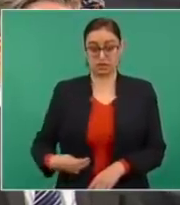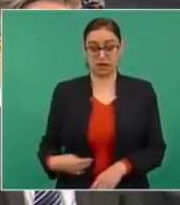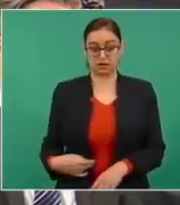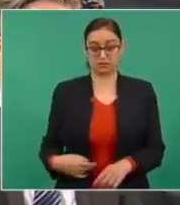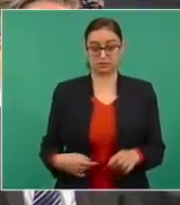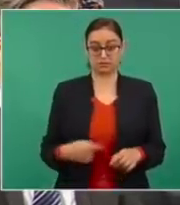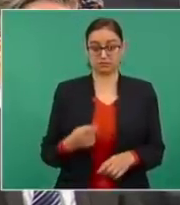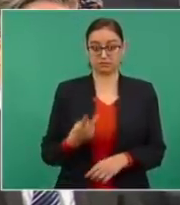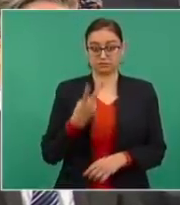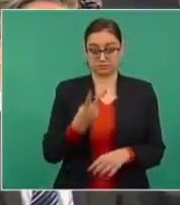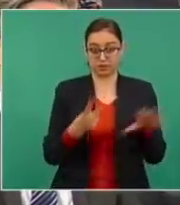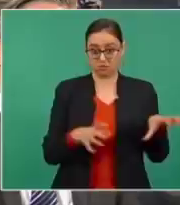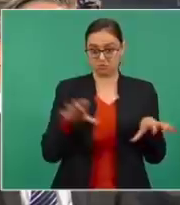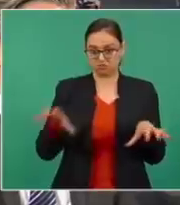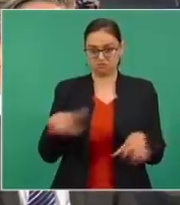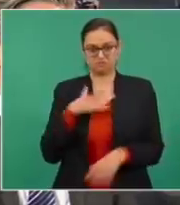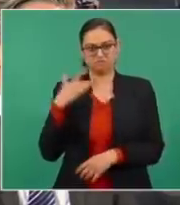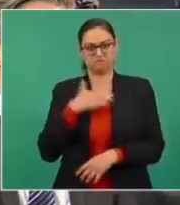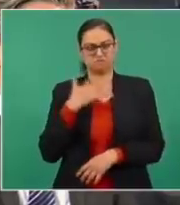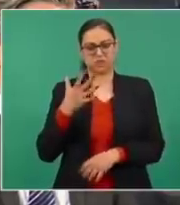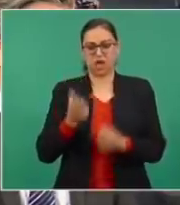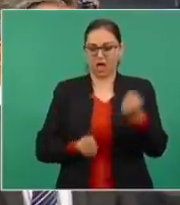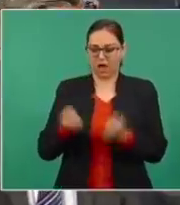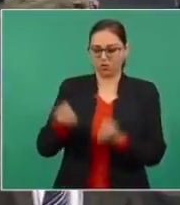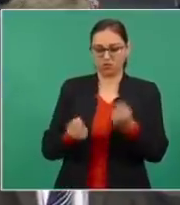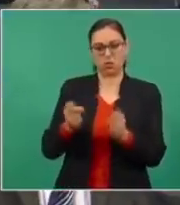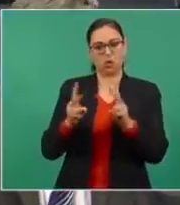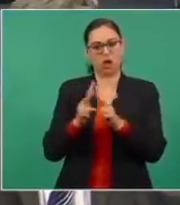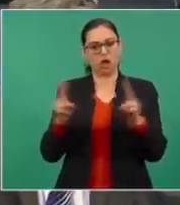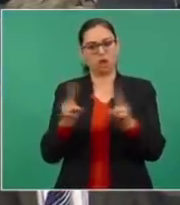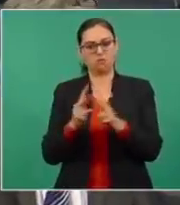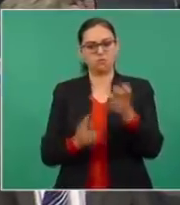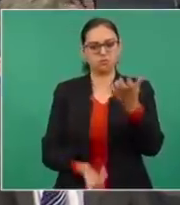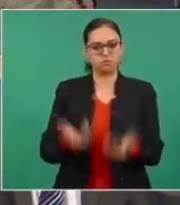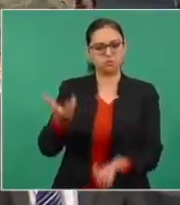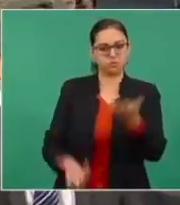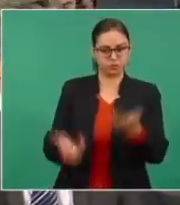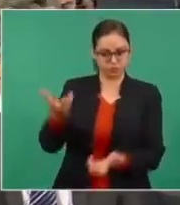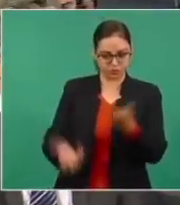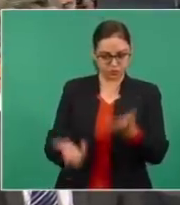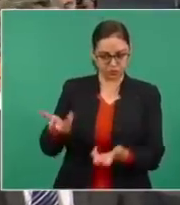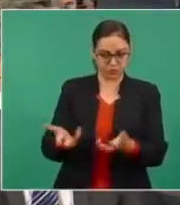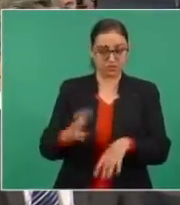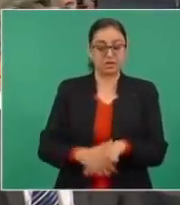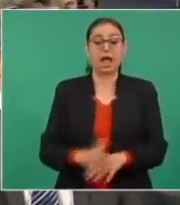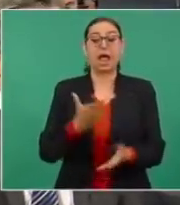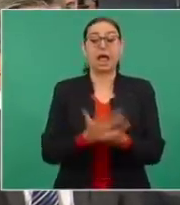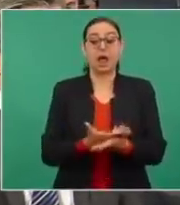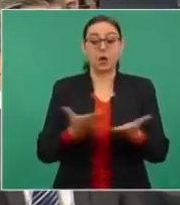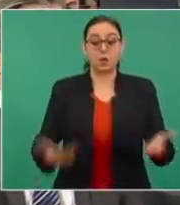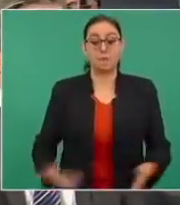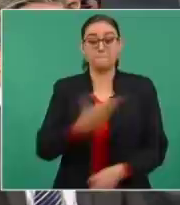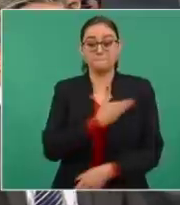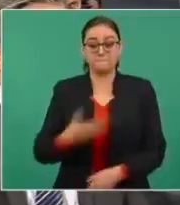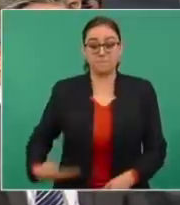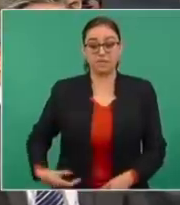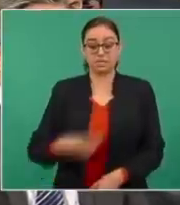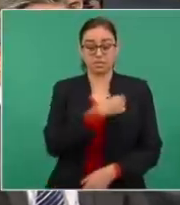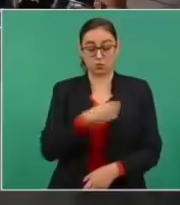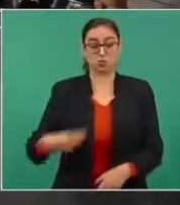habían quemado su camioneta y ahora este presidente municipal